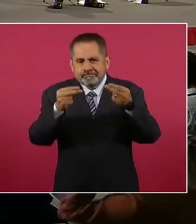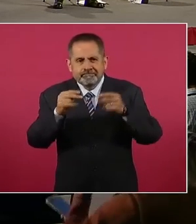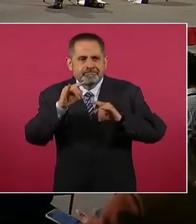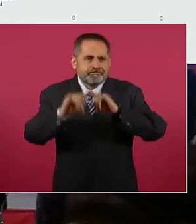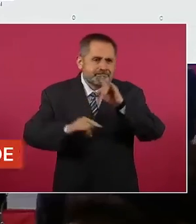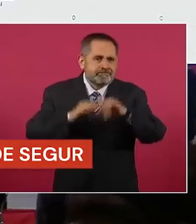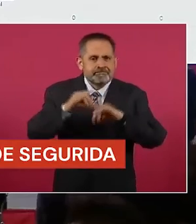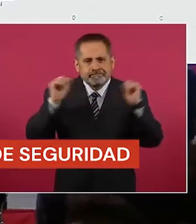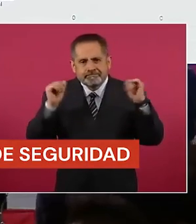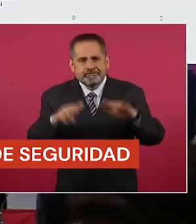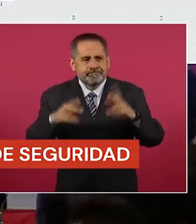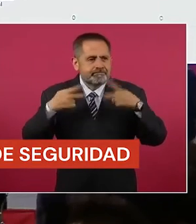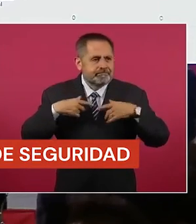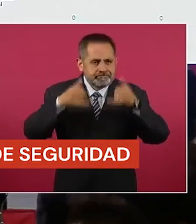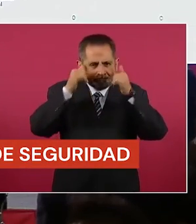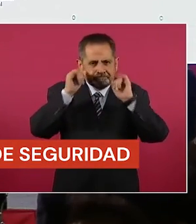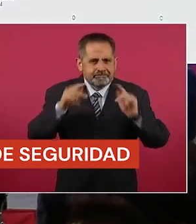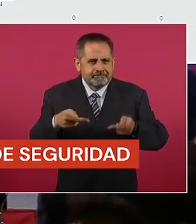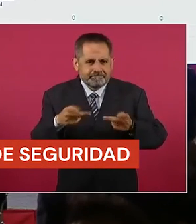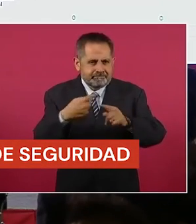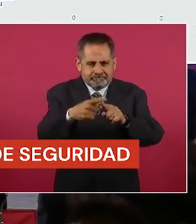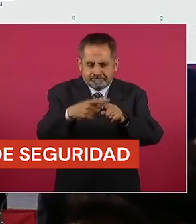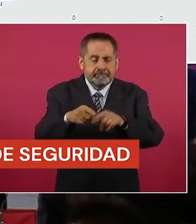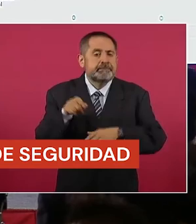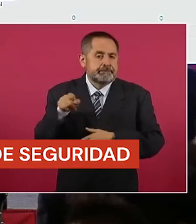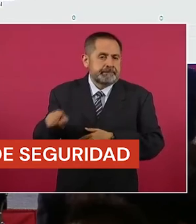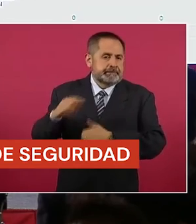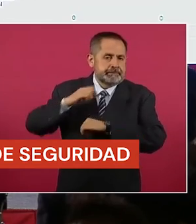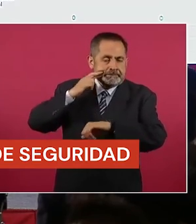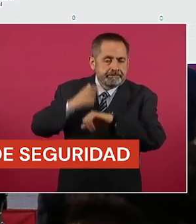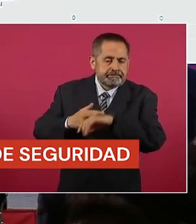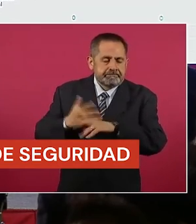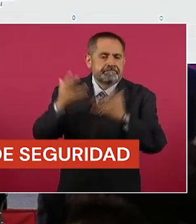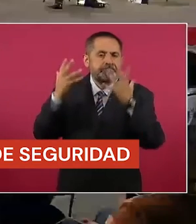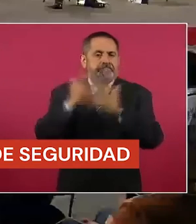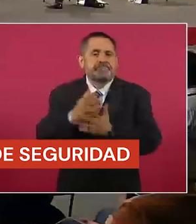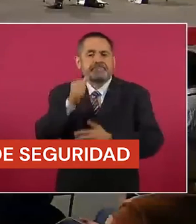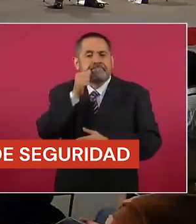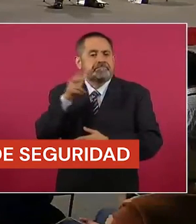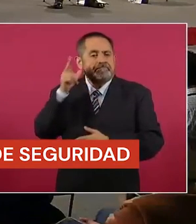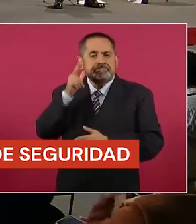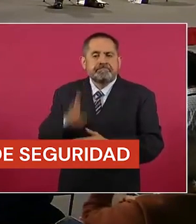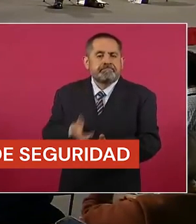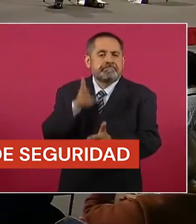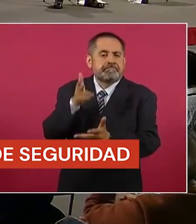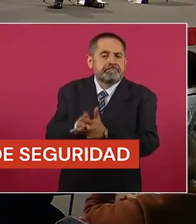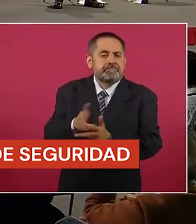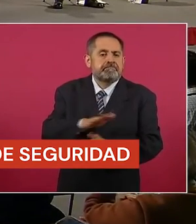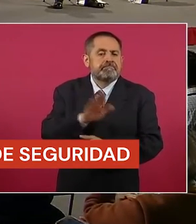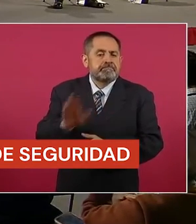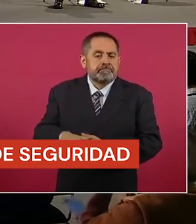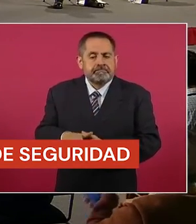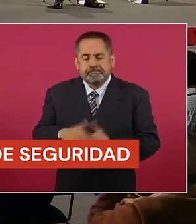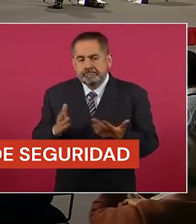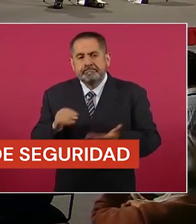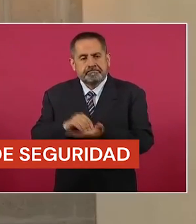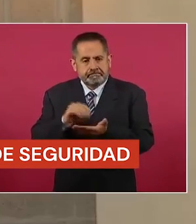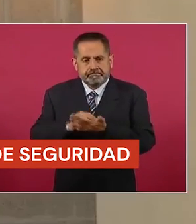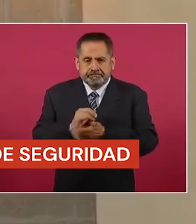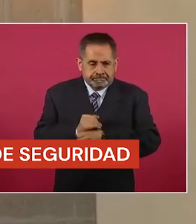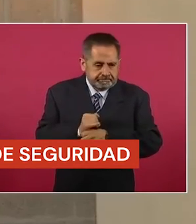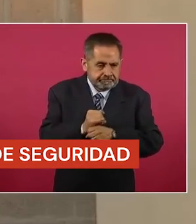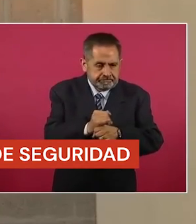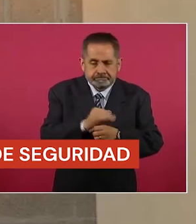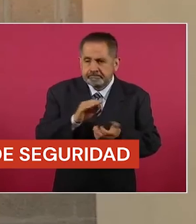y desafortunadamente el día de antier fue asesinado. Se continúa con la investigación y estamos en